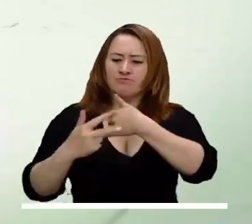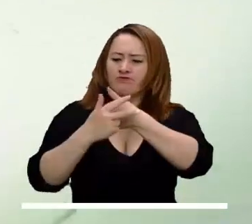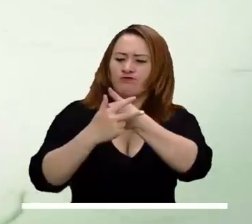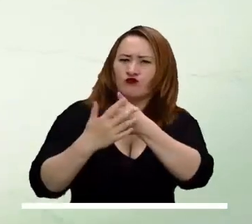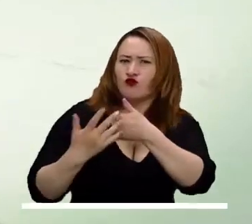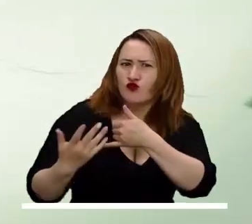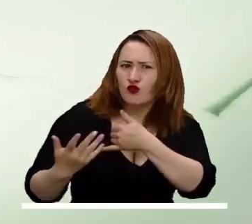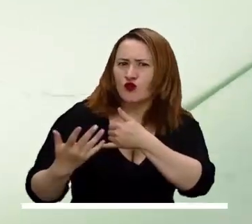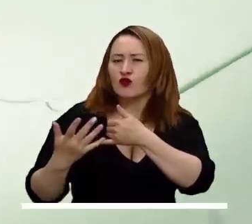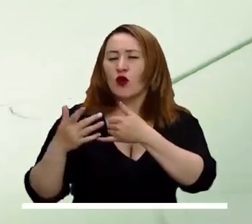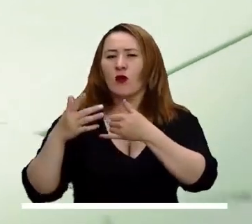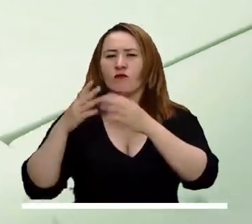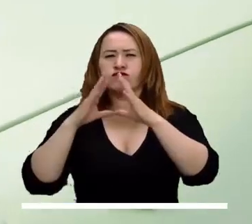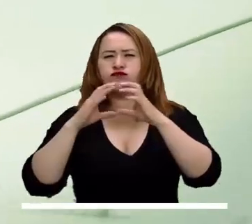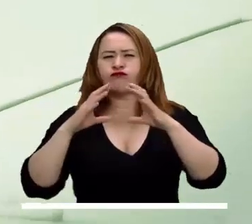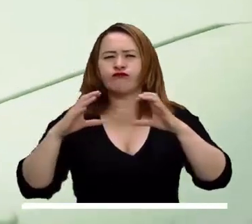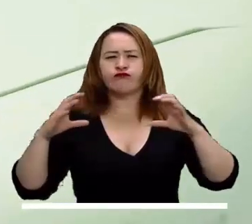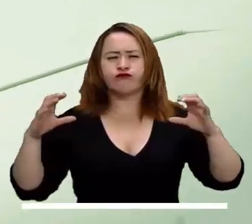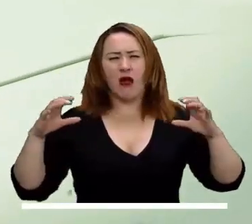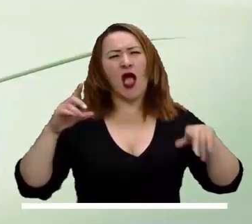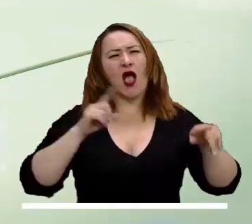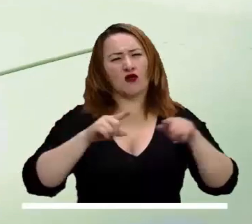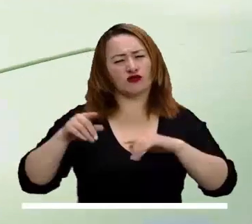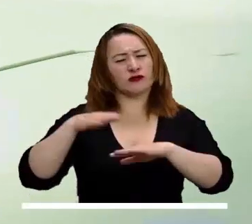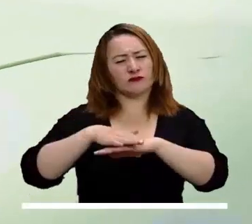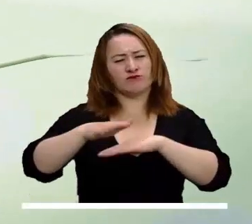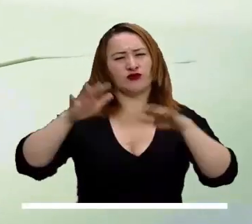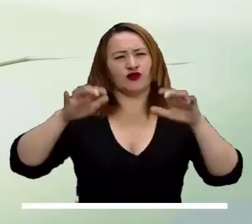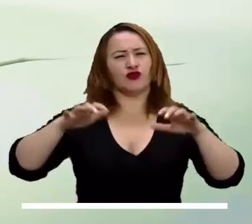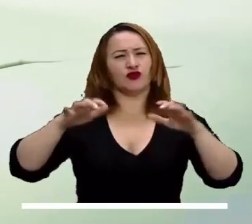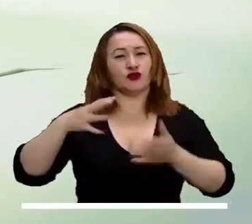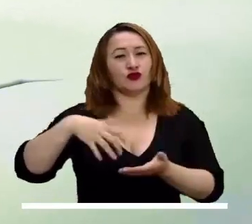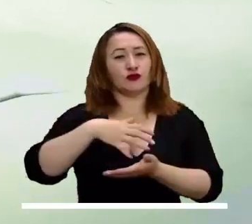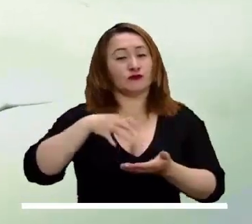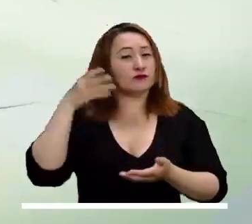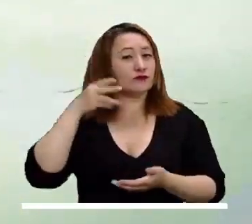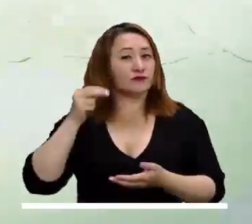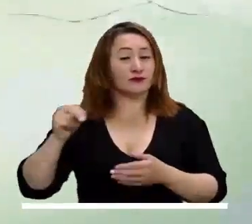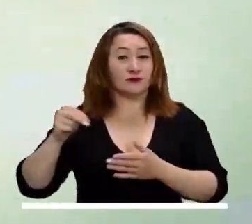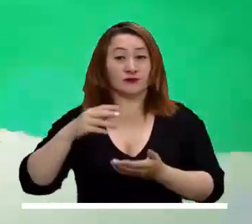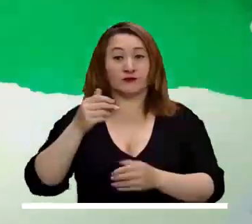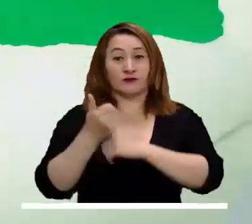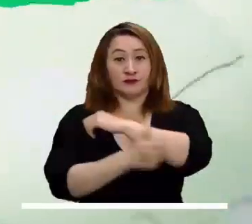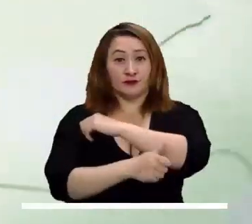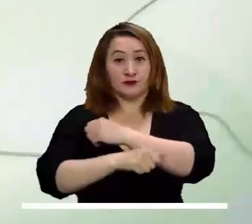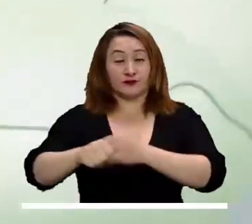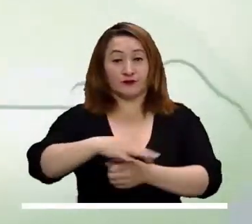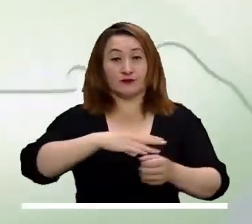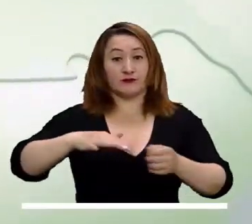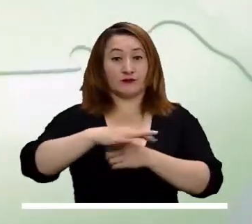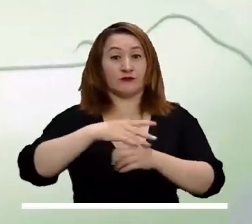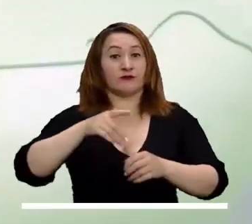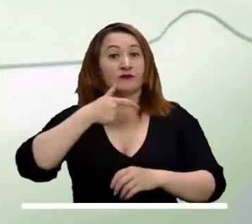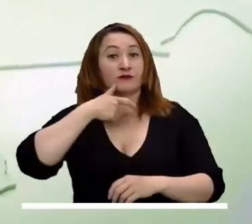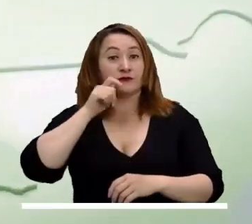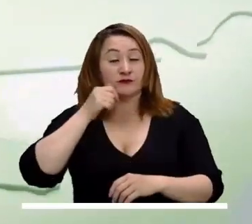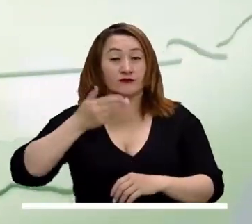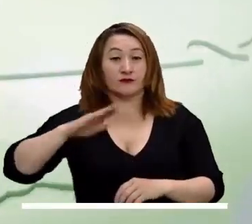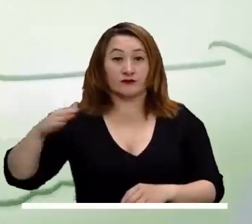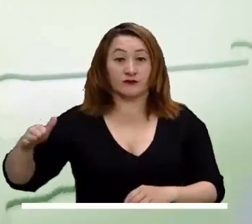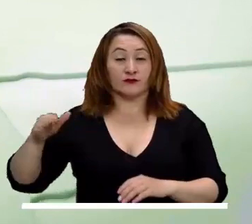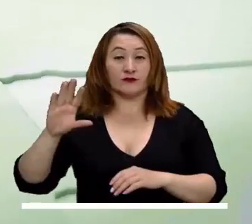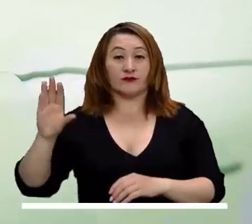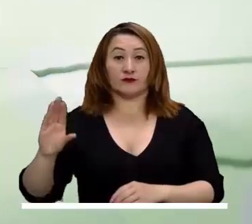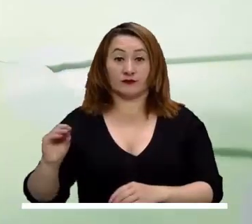los sistemas nublados favorecerán algunas lluvias en los Santanderes, Boyacá, Cundinamarca, Antioquia, Caldas, Quindío